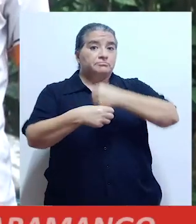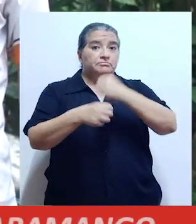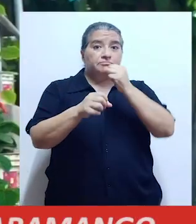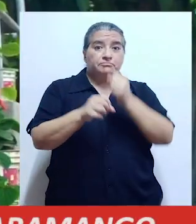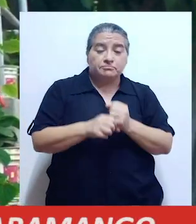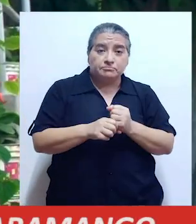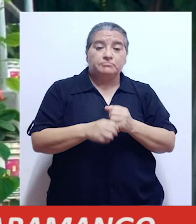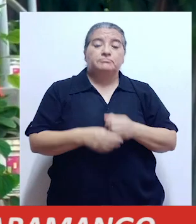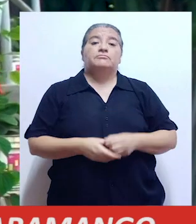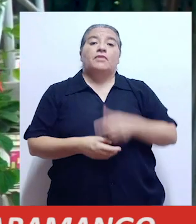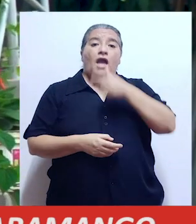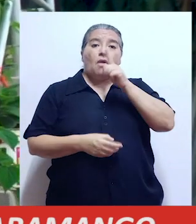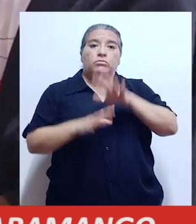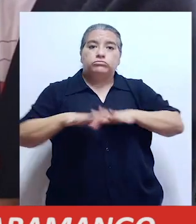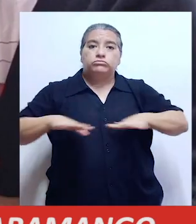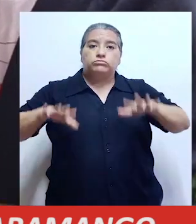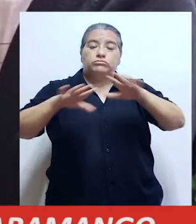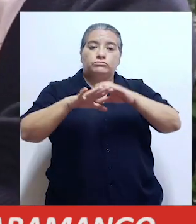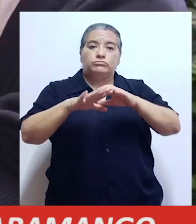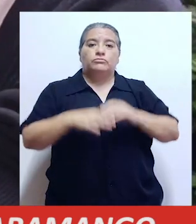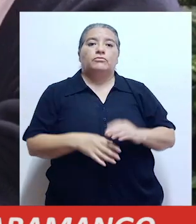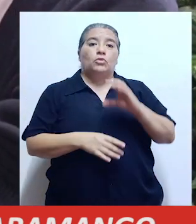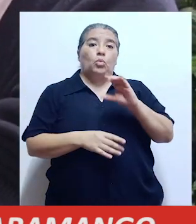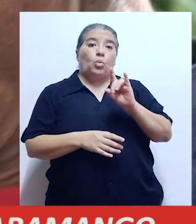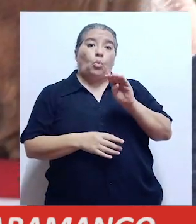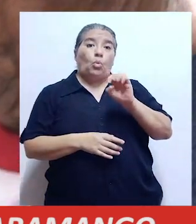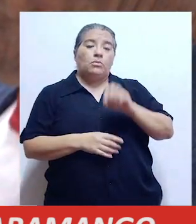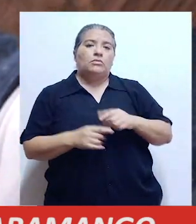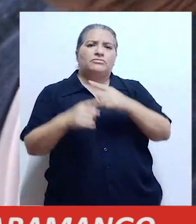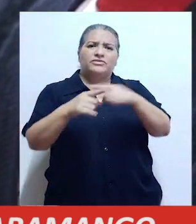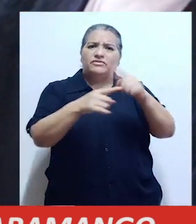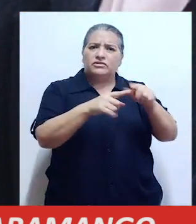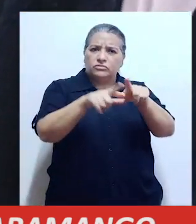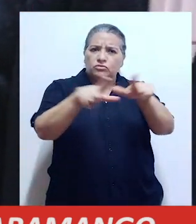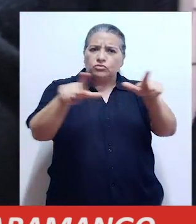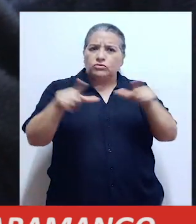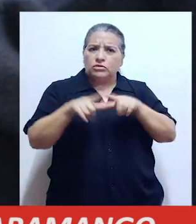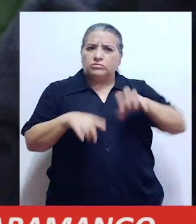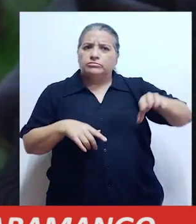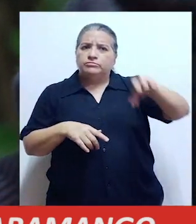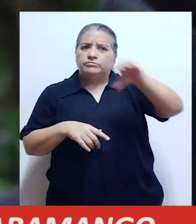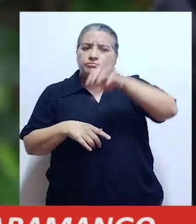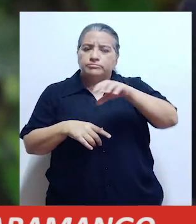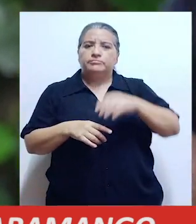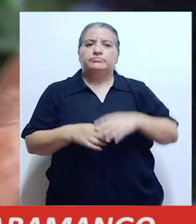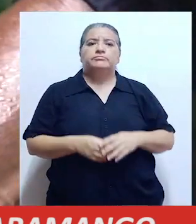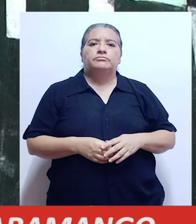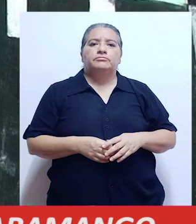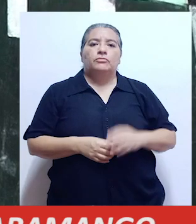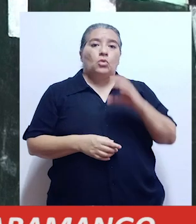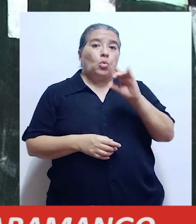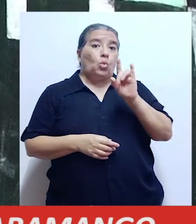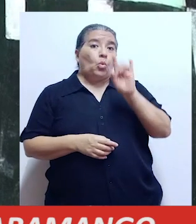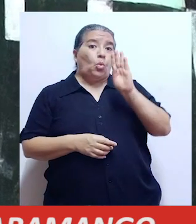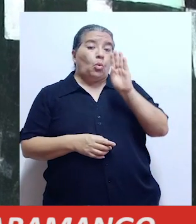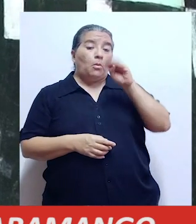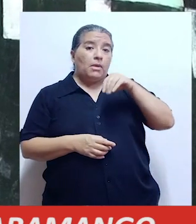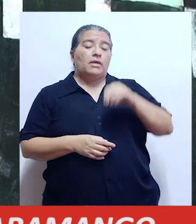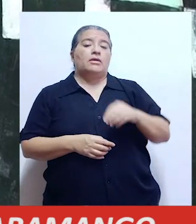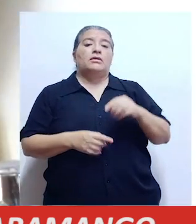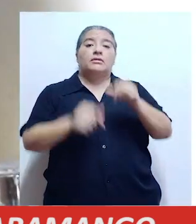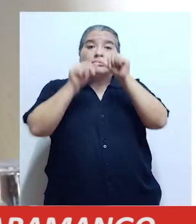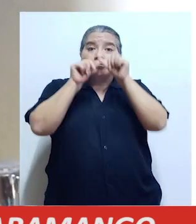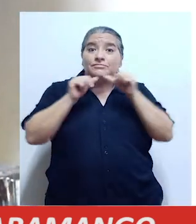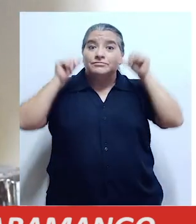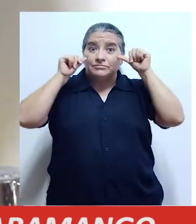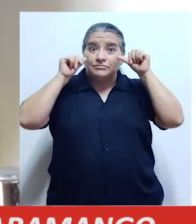Culminan obras de agua potable en Cumba y Aramango Las familias de los caceríos de Peñablanca y Selva Verde en los